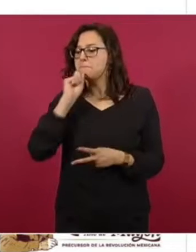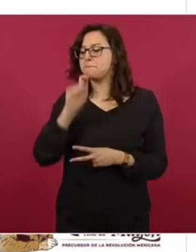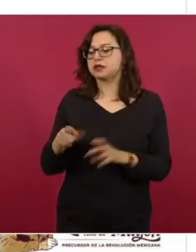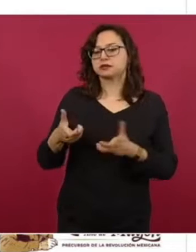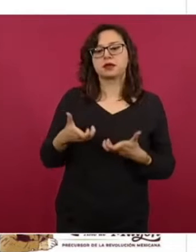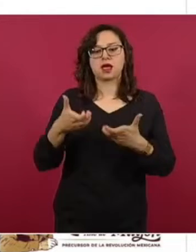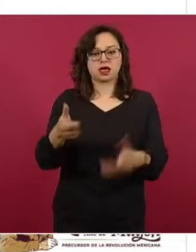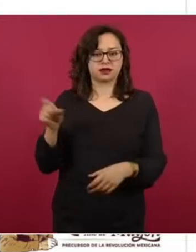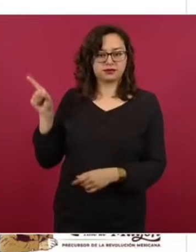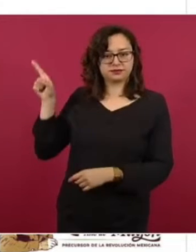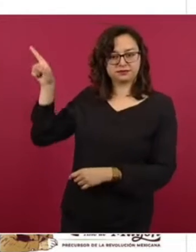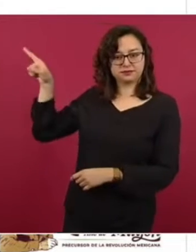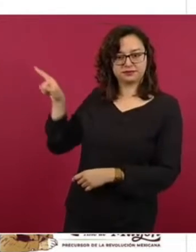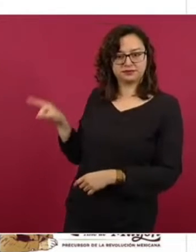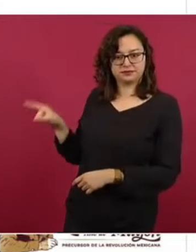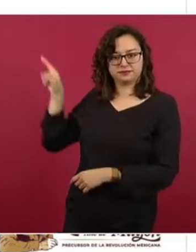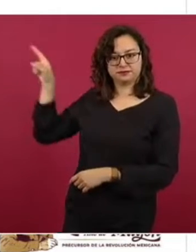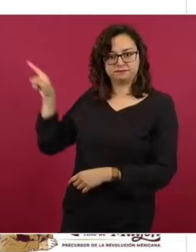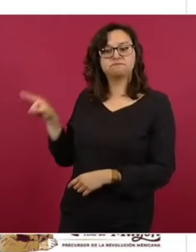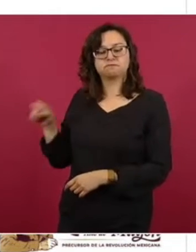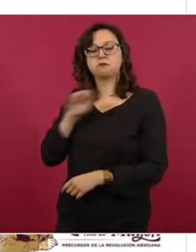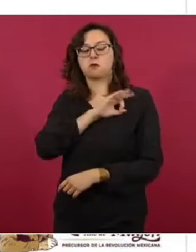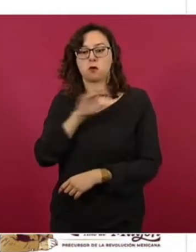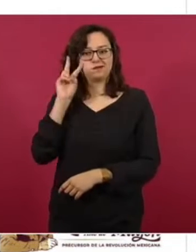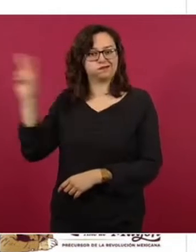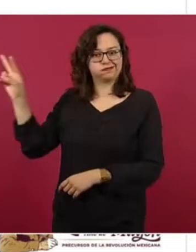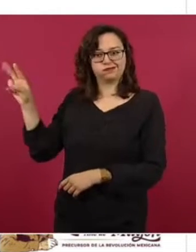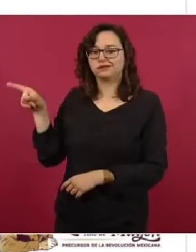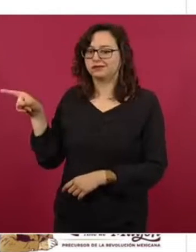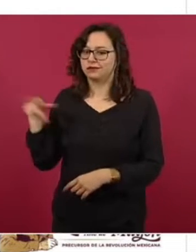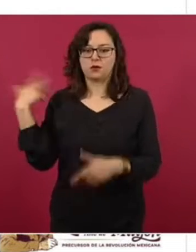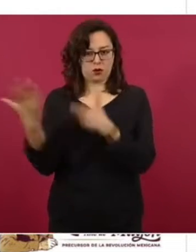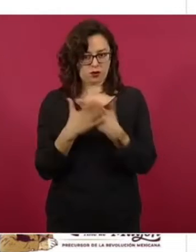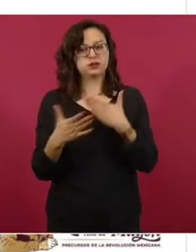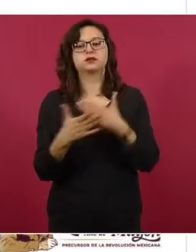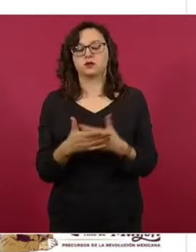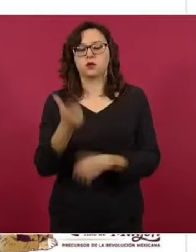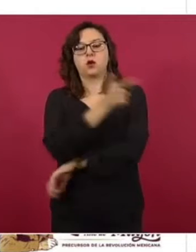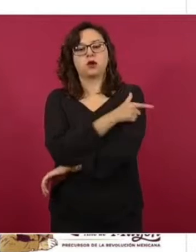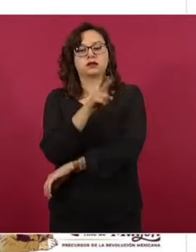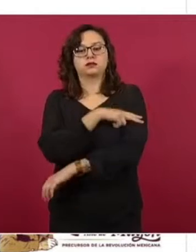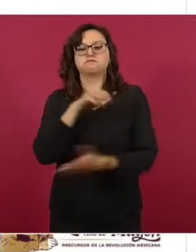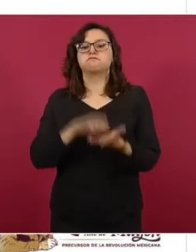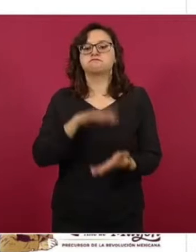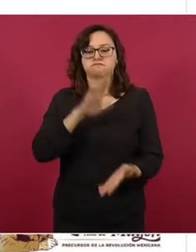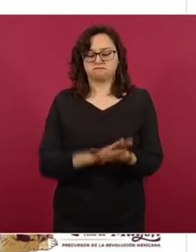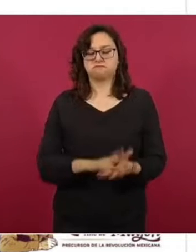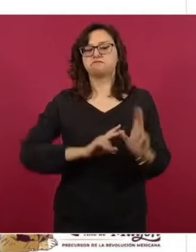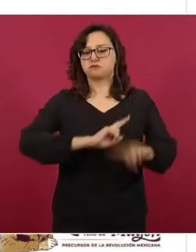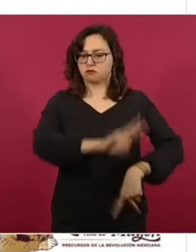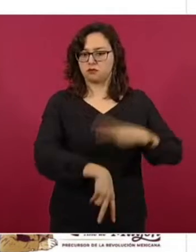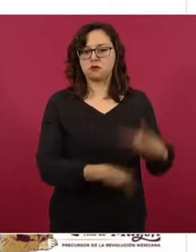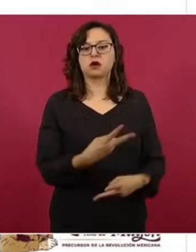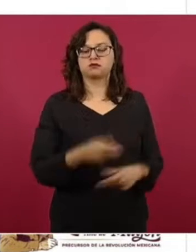estas dos gasolineras, ya las estaremos visitando con apoyo de la Guardia Nacional y ya se hicieron acreedores a una multa